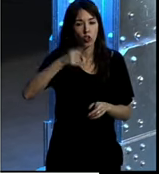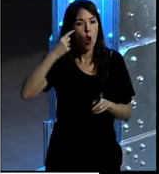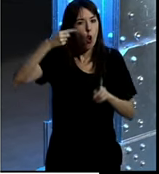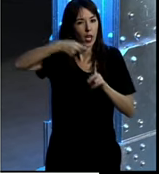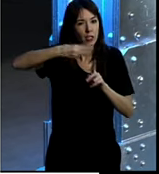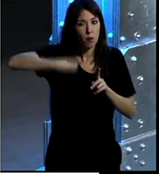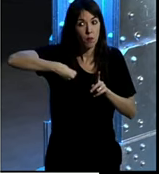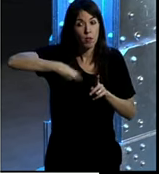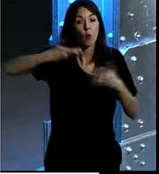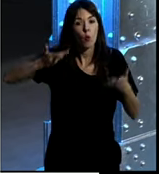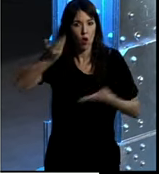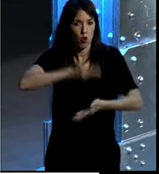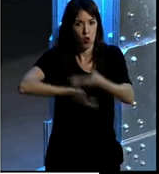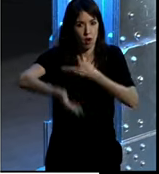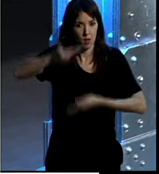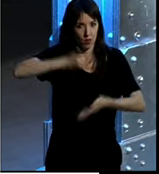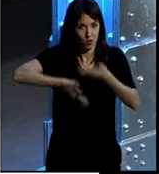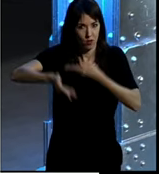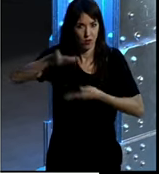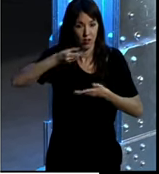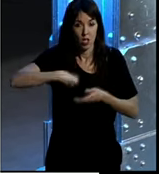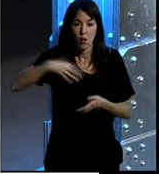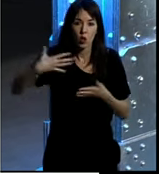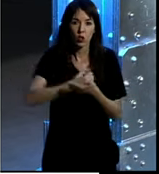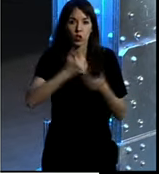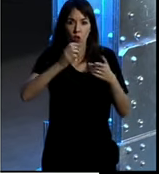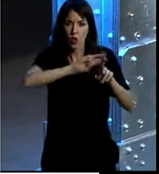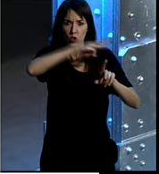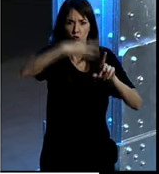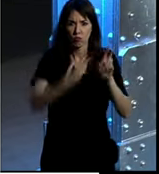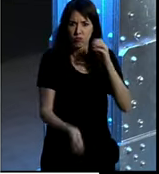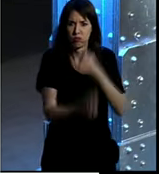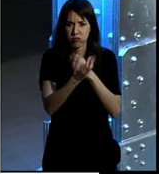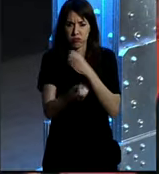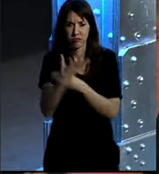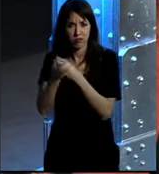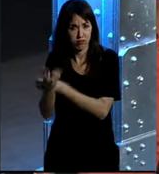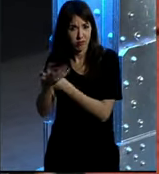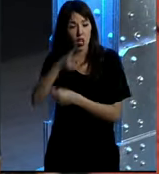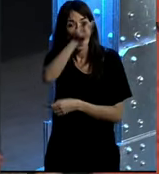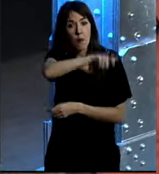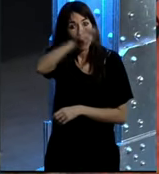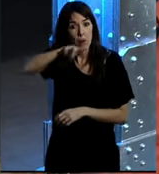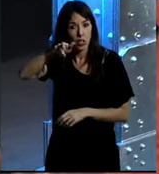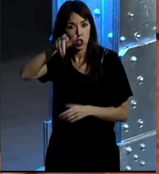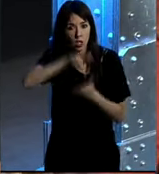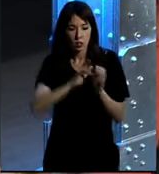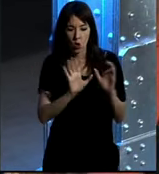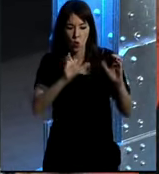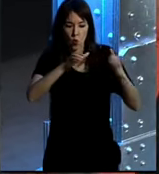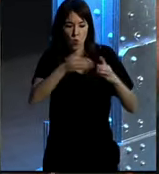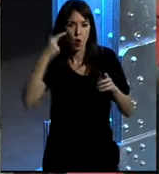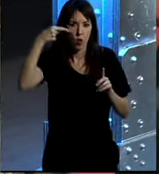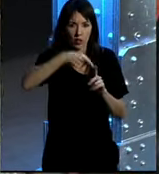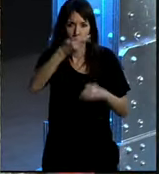mismo objetivo de colaboración. Aquí lo que estamos viendo son todas las plataformas que han surgido, en donde los individuos nos agrupamos